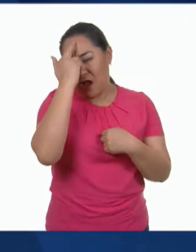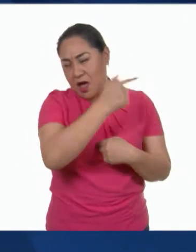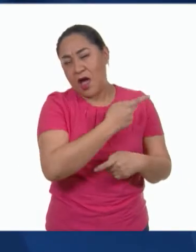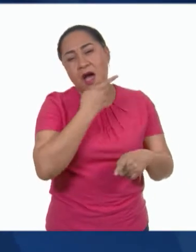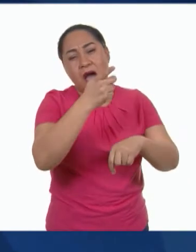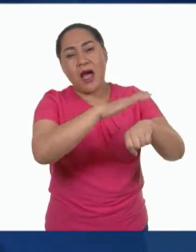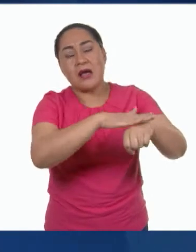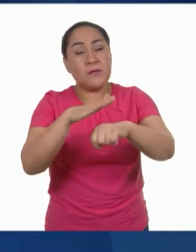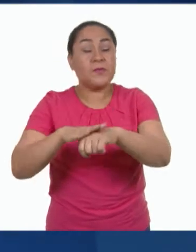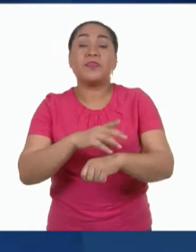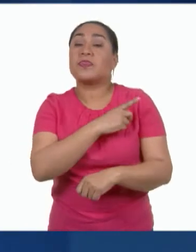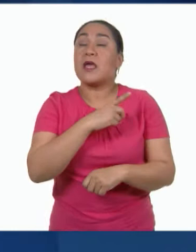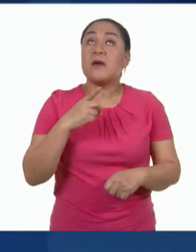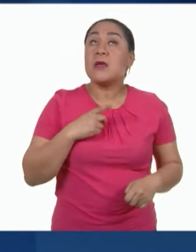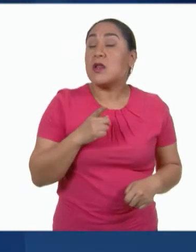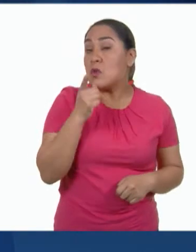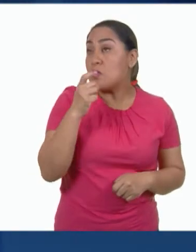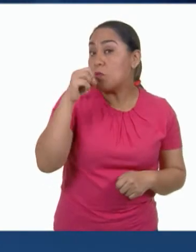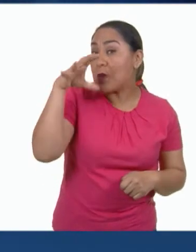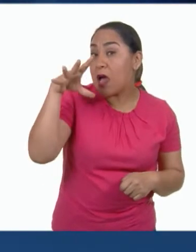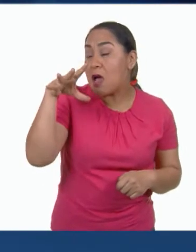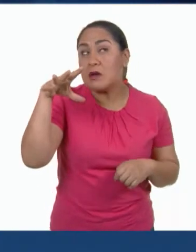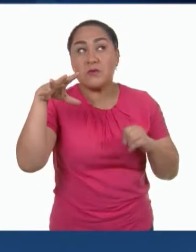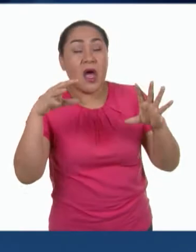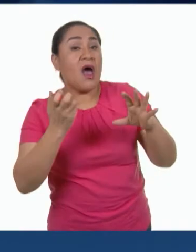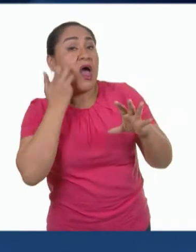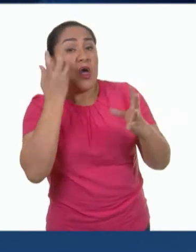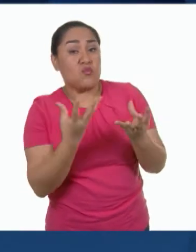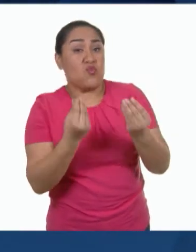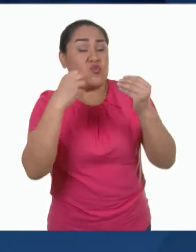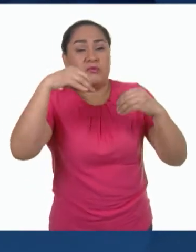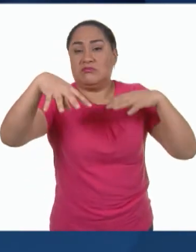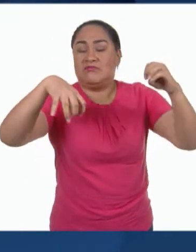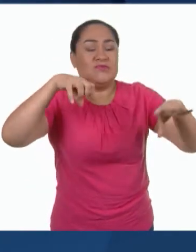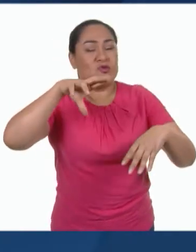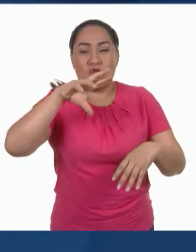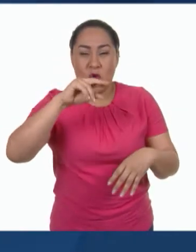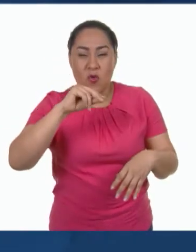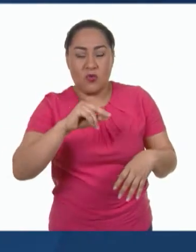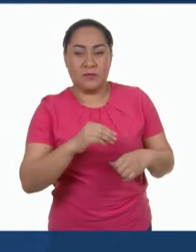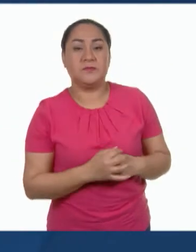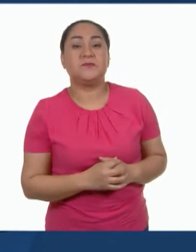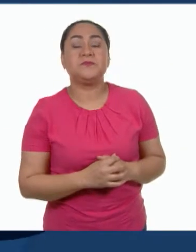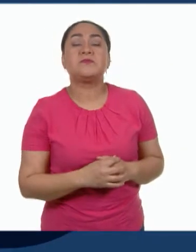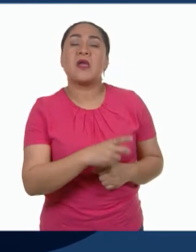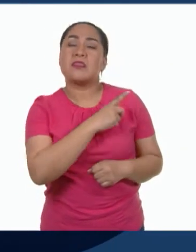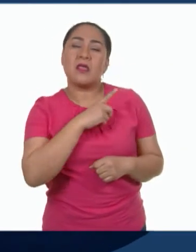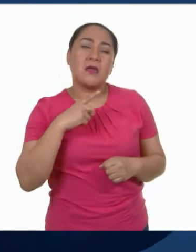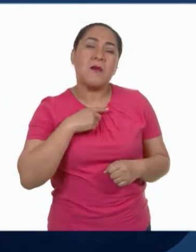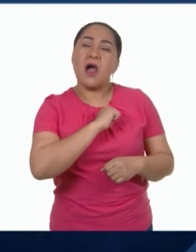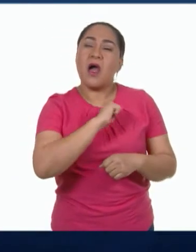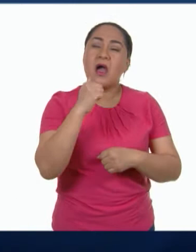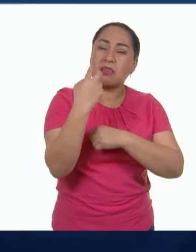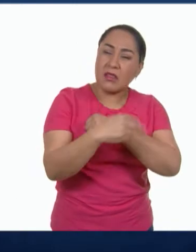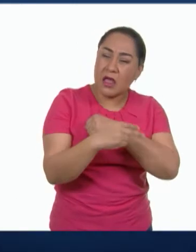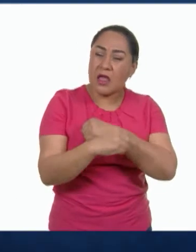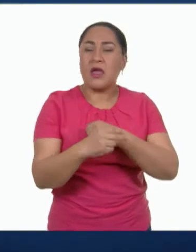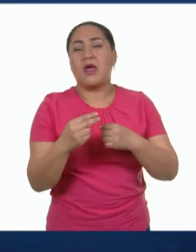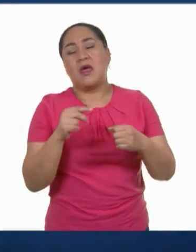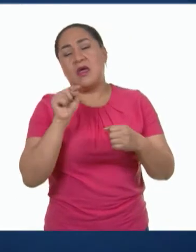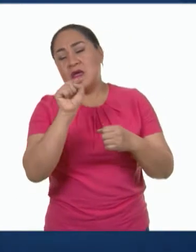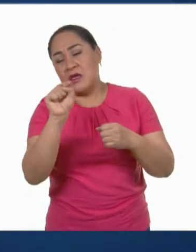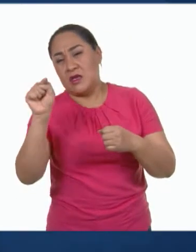mantener encendidas las luces que estamos ocupando en un momento determinado. desconectar los aparatos eléctricos como el